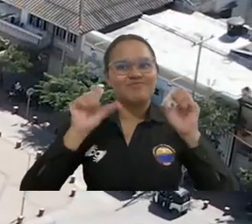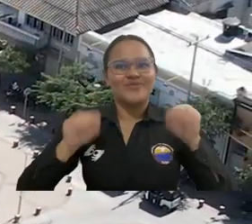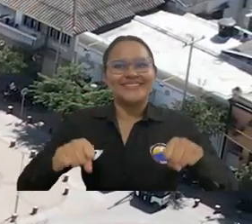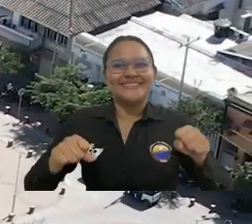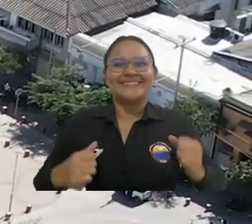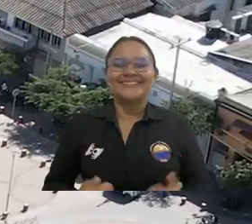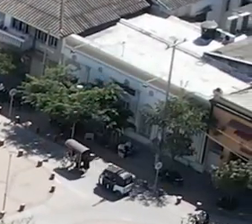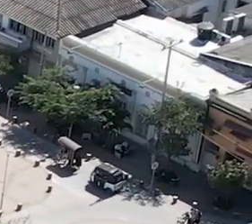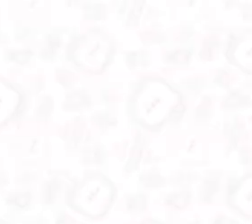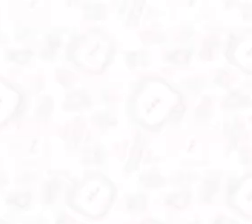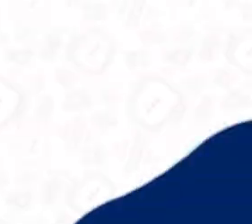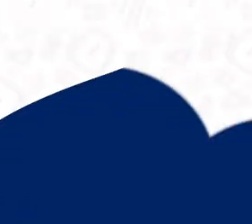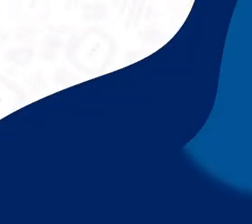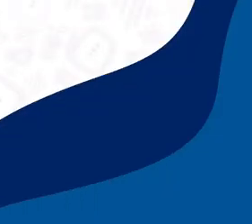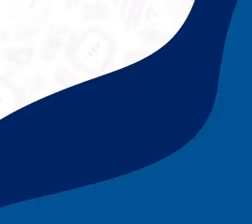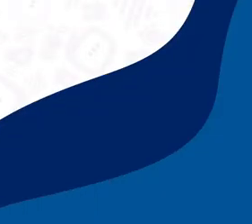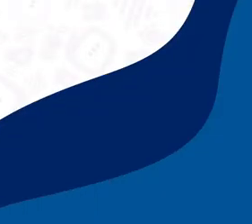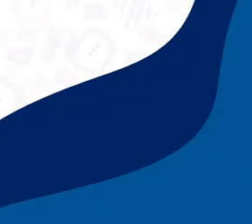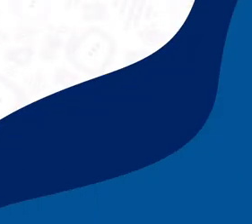los profesionales del territorio.